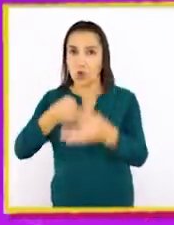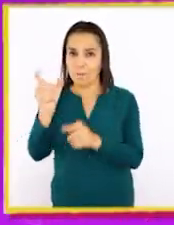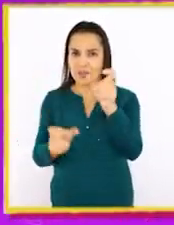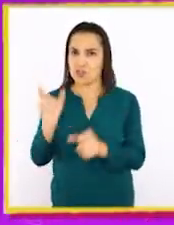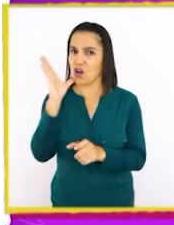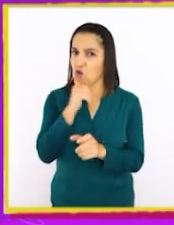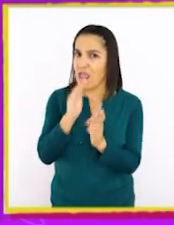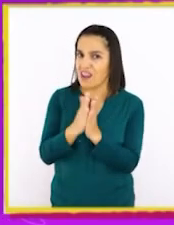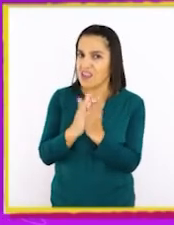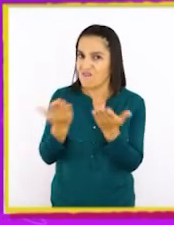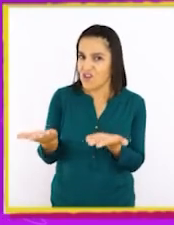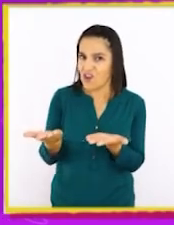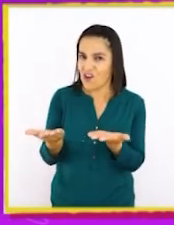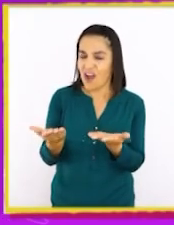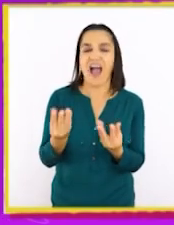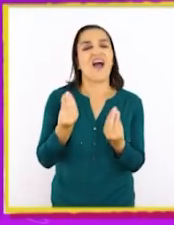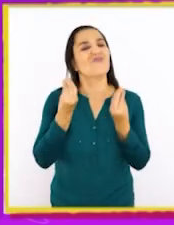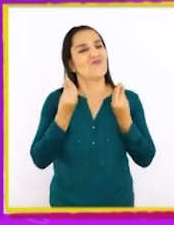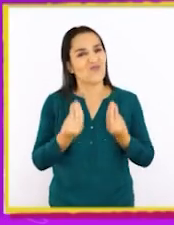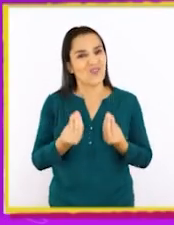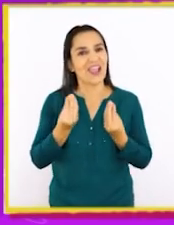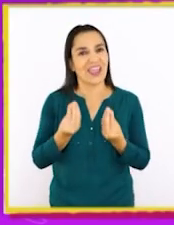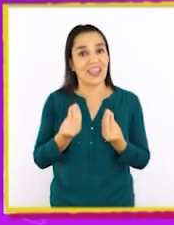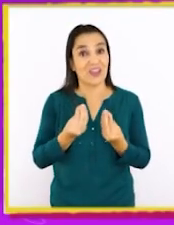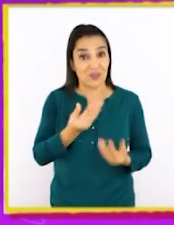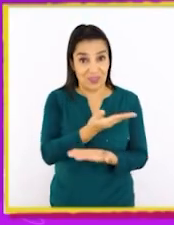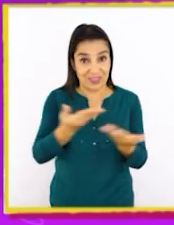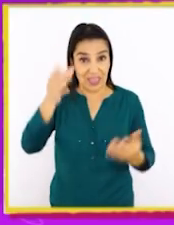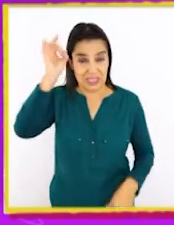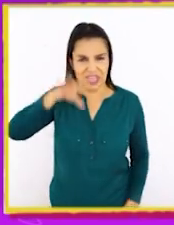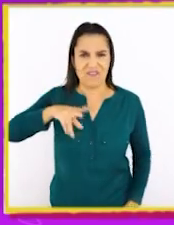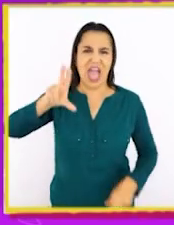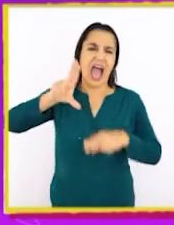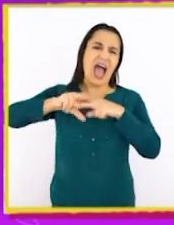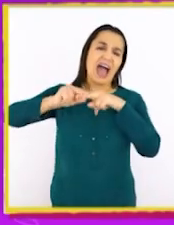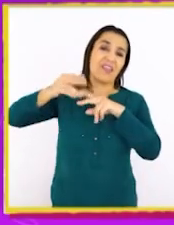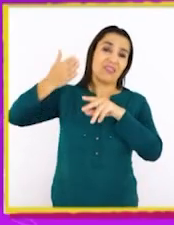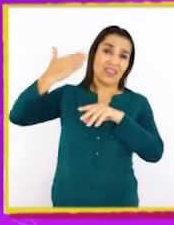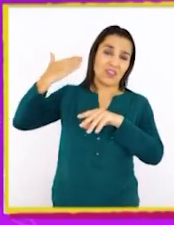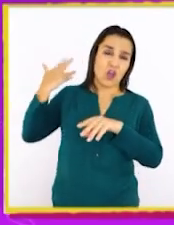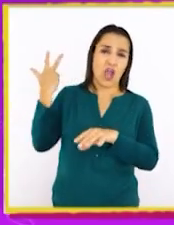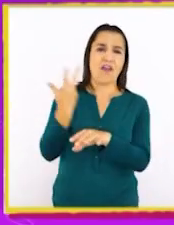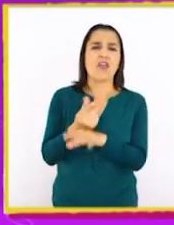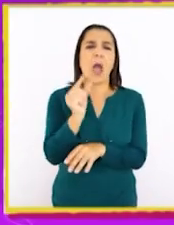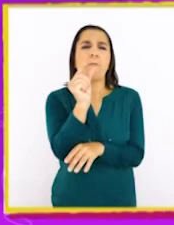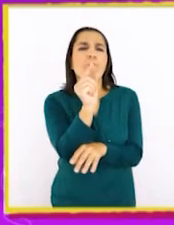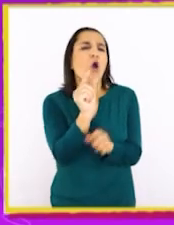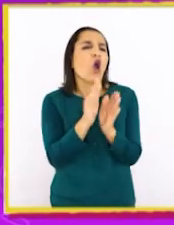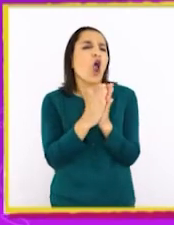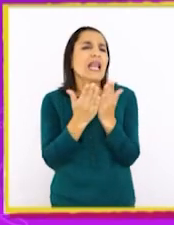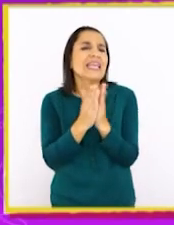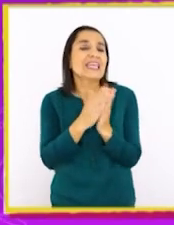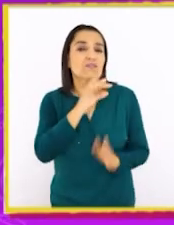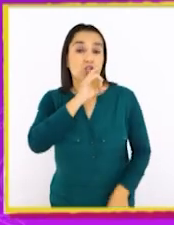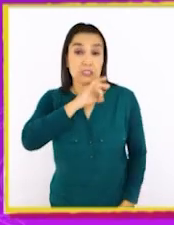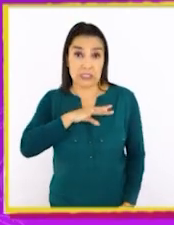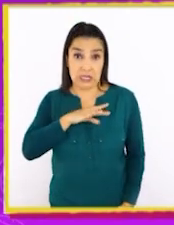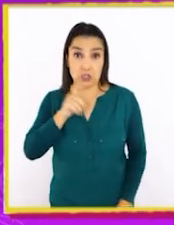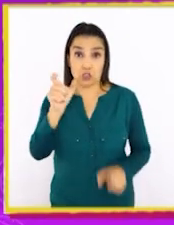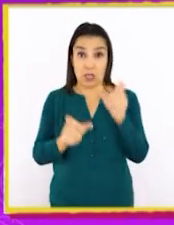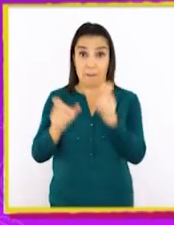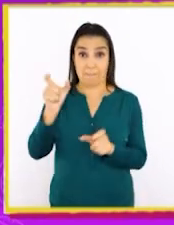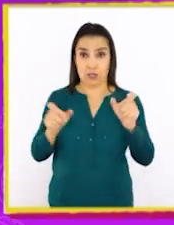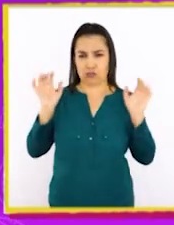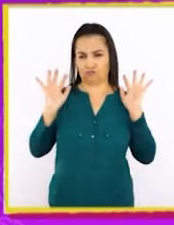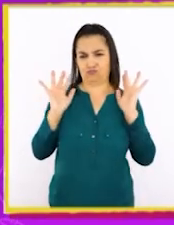libros? Bueno, ¿sabían que antiguamente había muy poquitos libros en Chile y por eso la